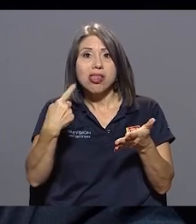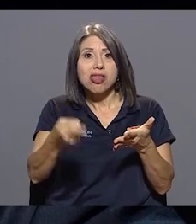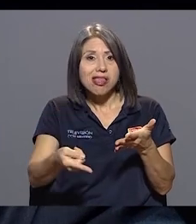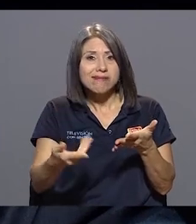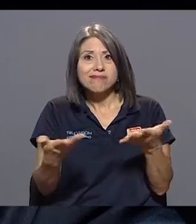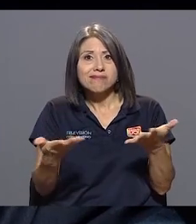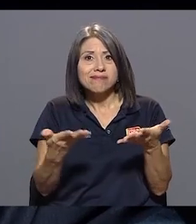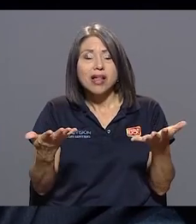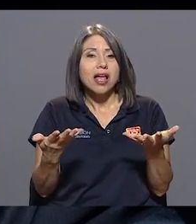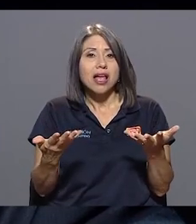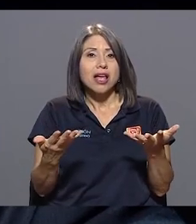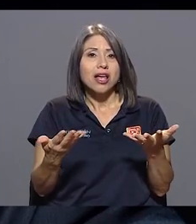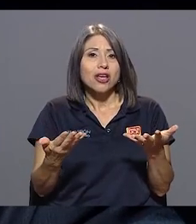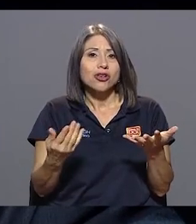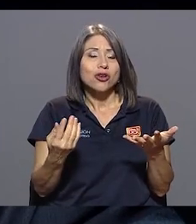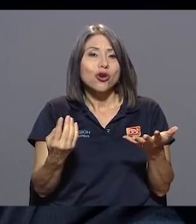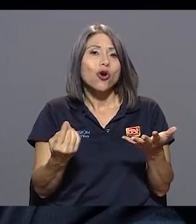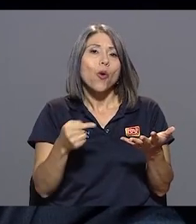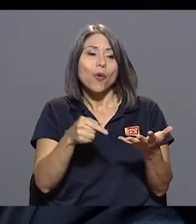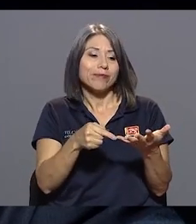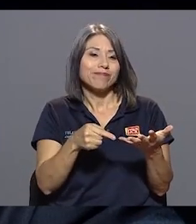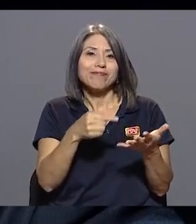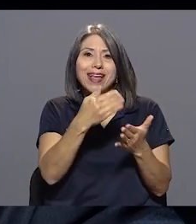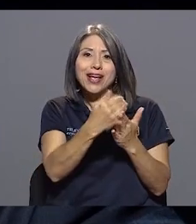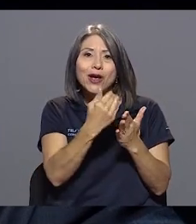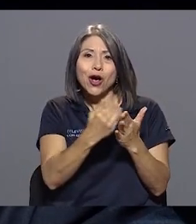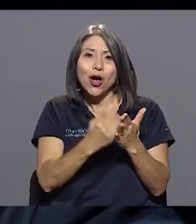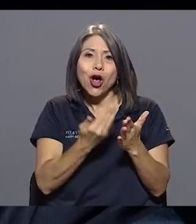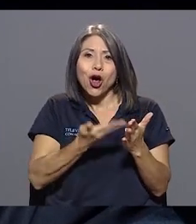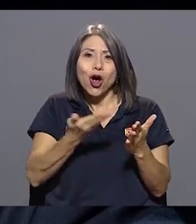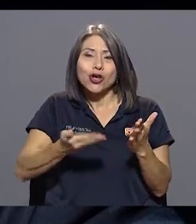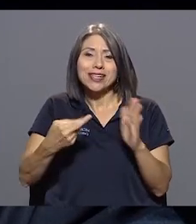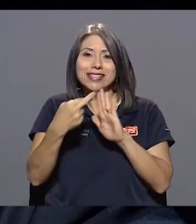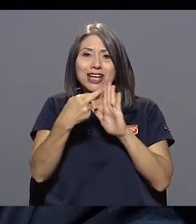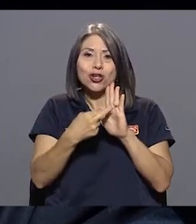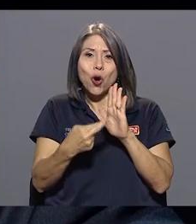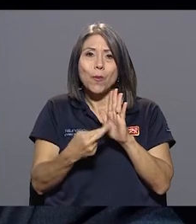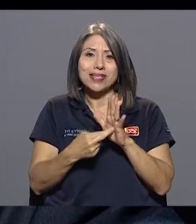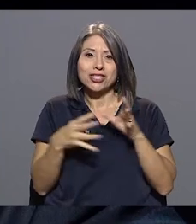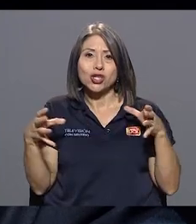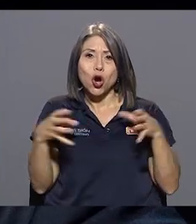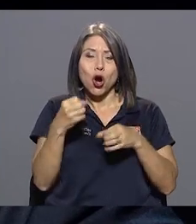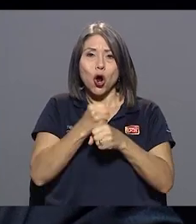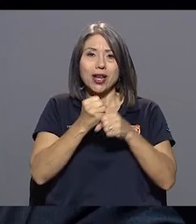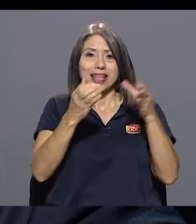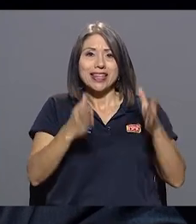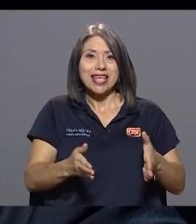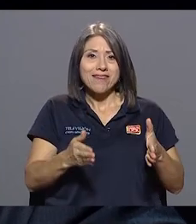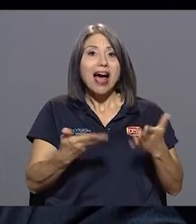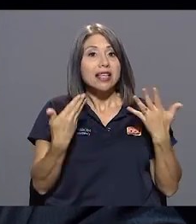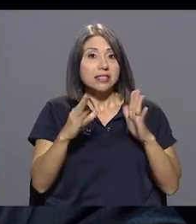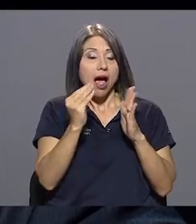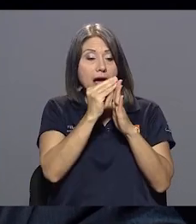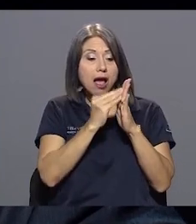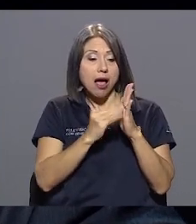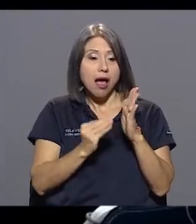existe de algún modo una imposibilidad de lograr esas reivindicaciones que están ya puestas en el papel. Bueno, siempre